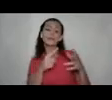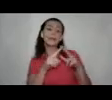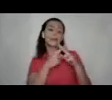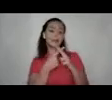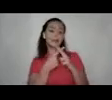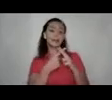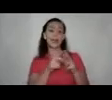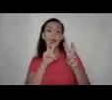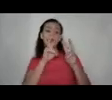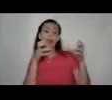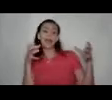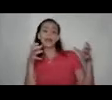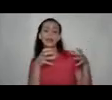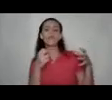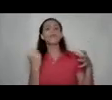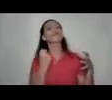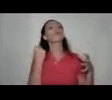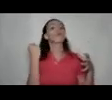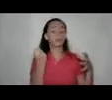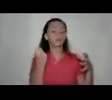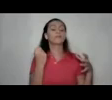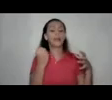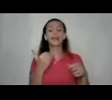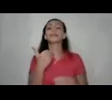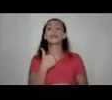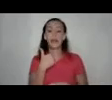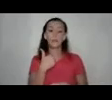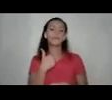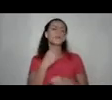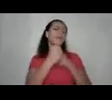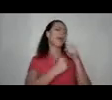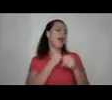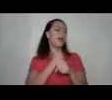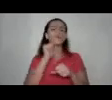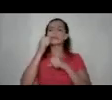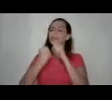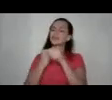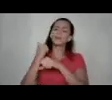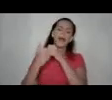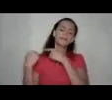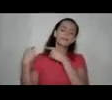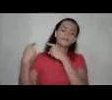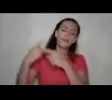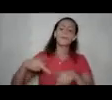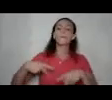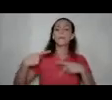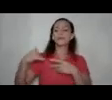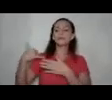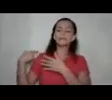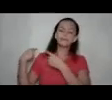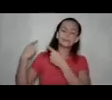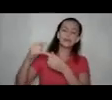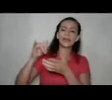contexto es muy fuerte donde tenemos décadas de décadas de décadas de venir arrastrando esta situación